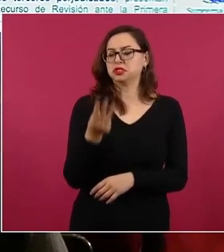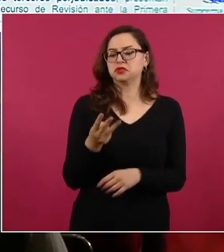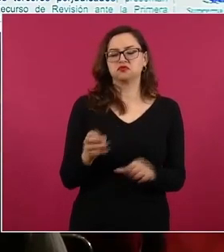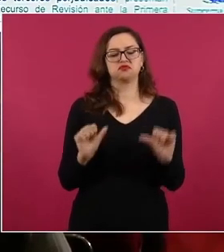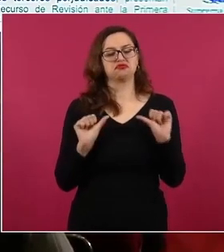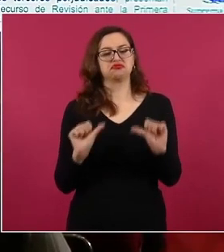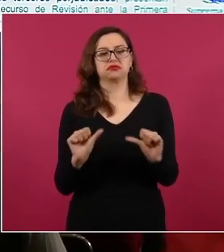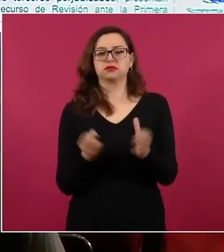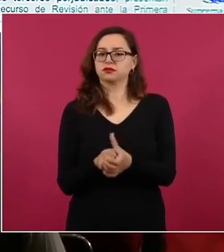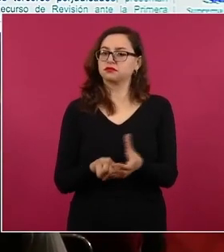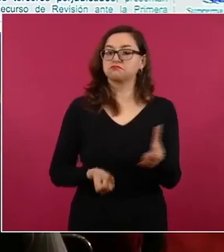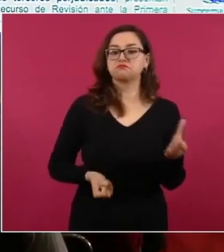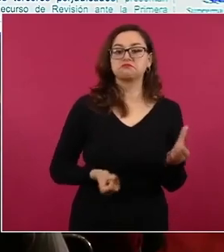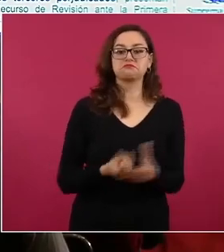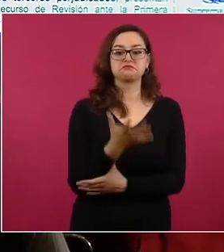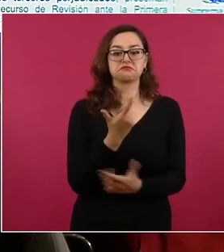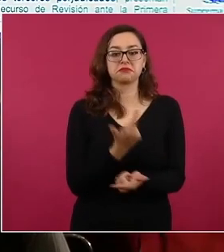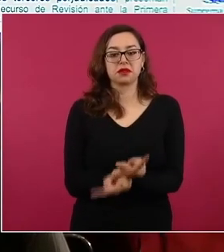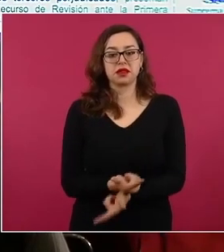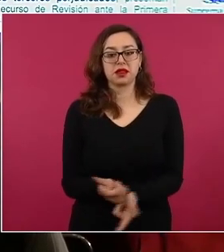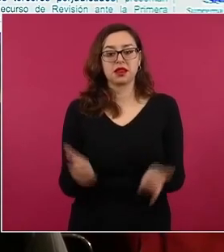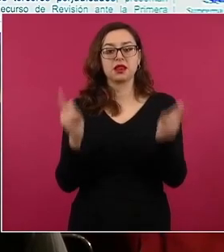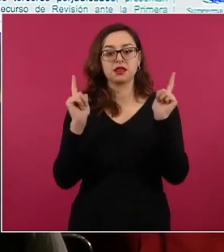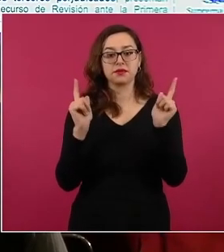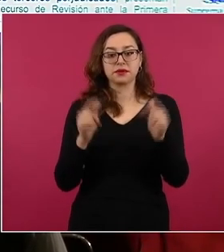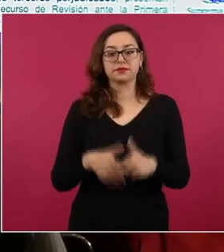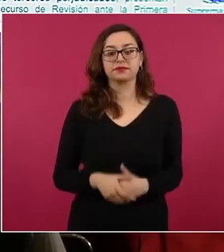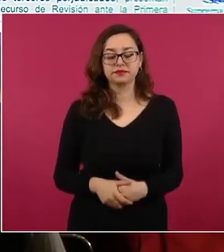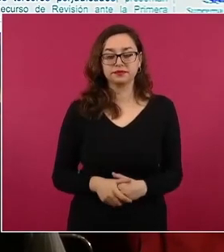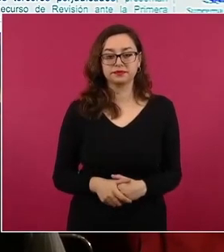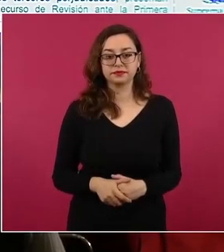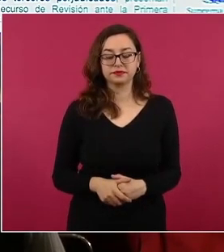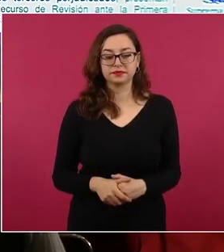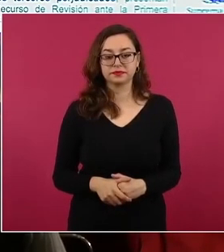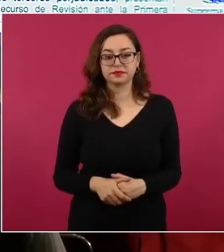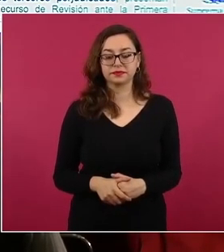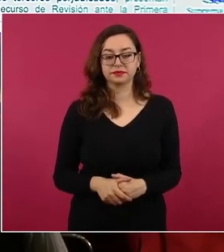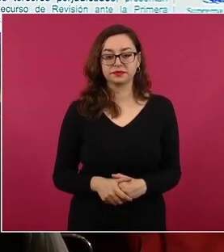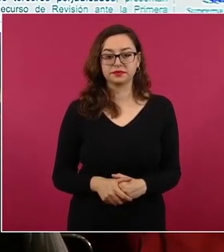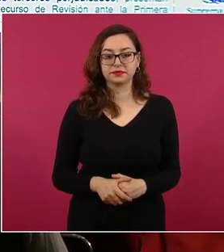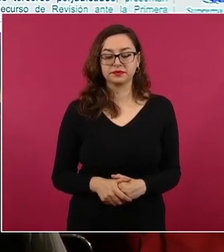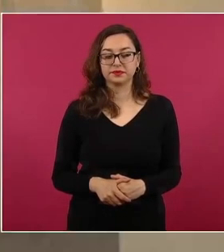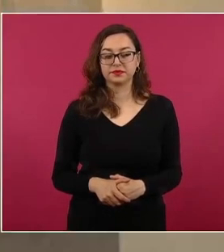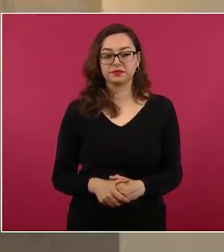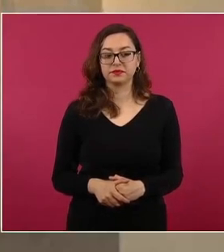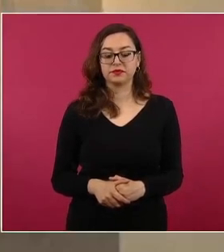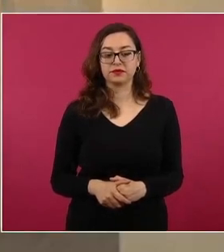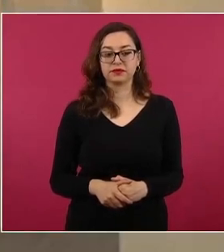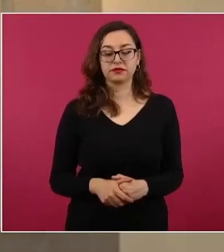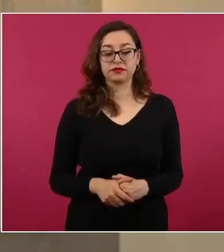cuando el procurador era Jesús Murillo Cara. Frente a esto, pero ya fuera de la cárcel,